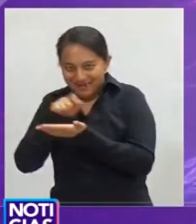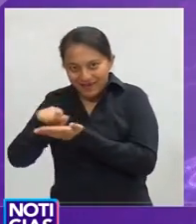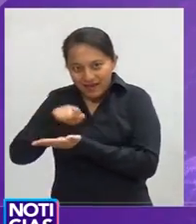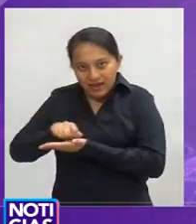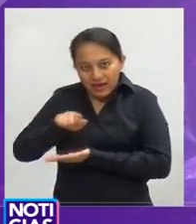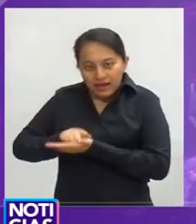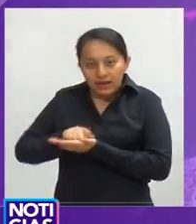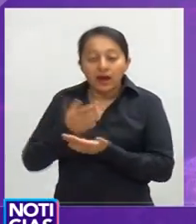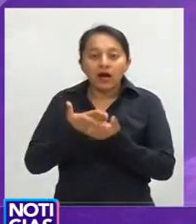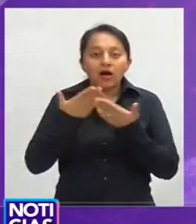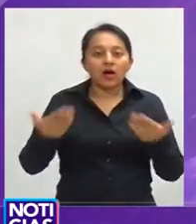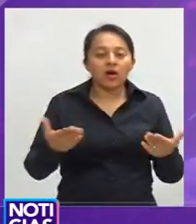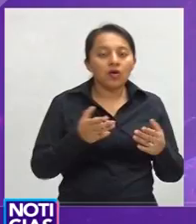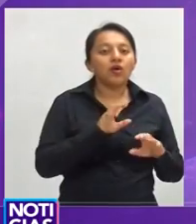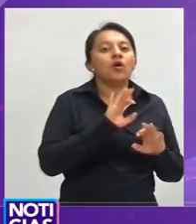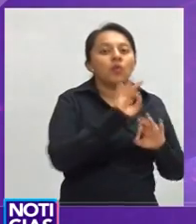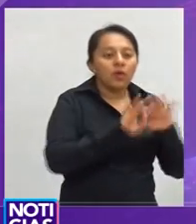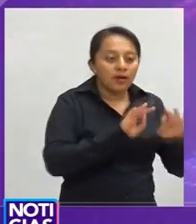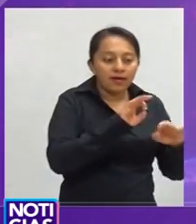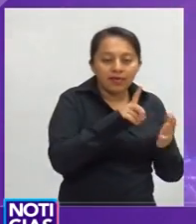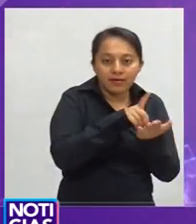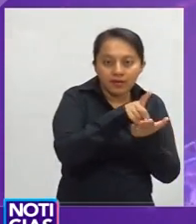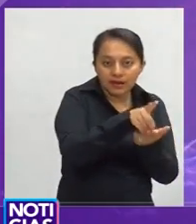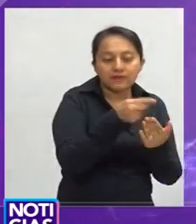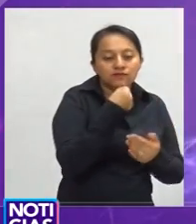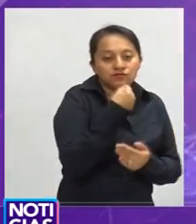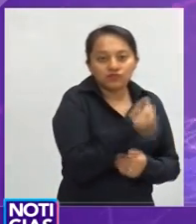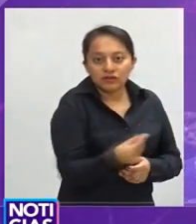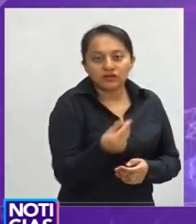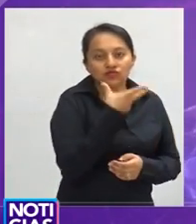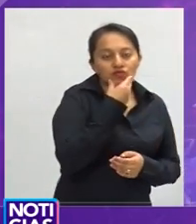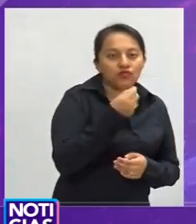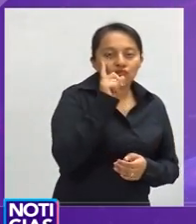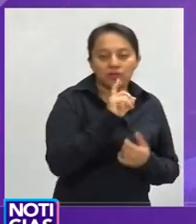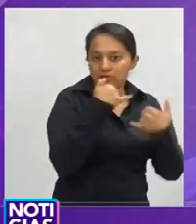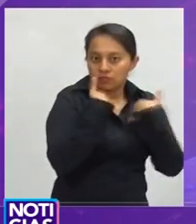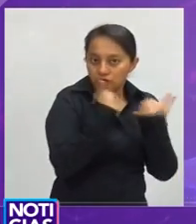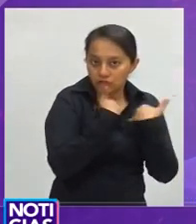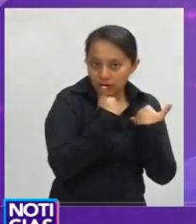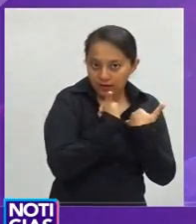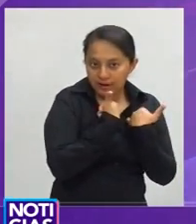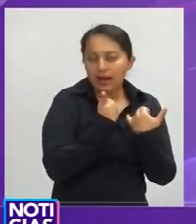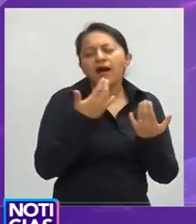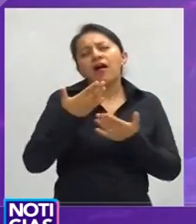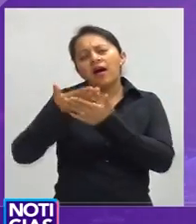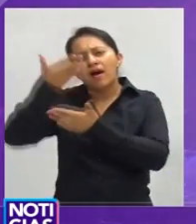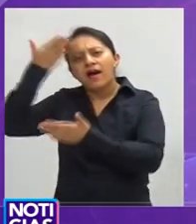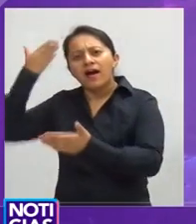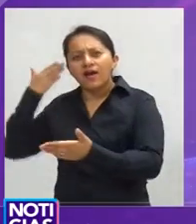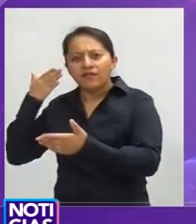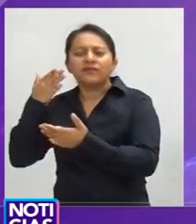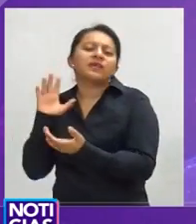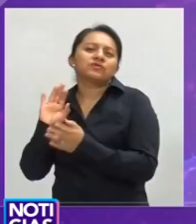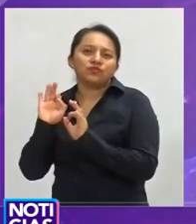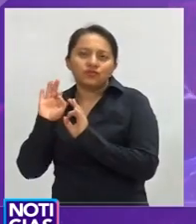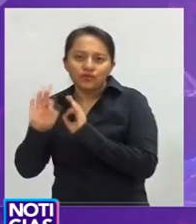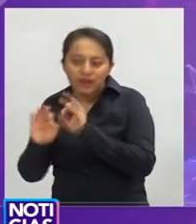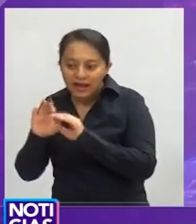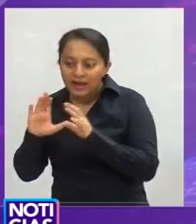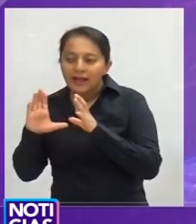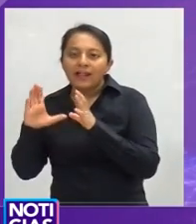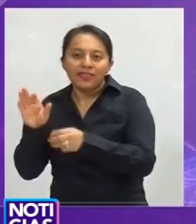Protección de los Derechos de las Niñas, Niños y Adolescentes, y que antes funcionaba como la Procuraduría de Defensa del Menor y la Familia y con la nueva